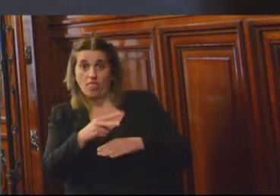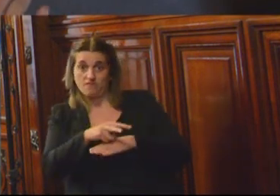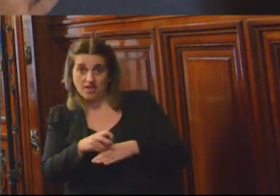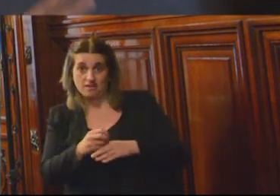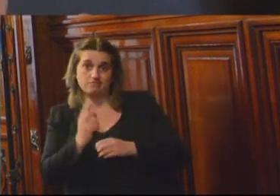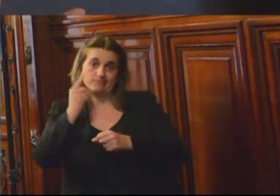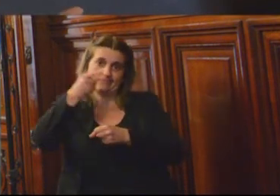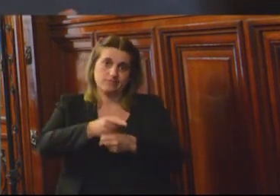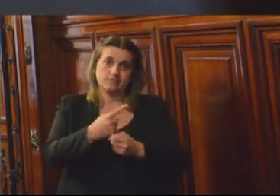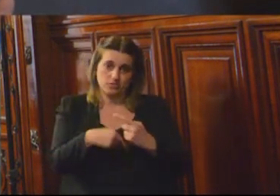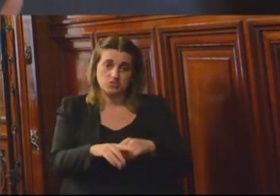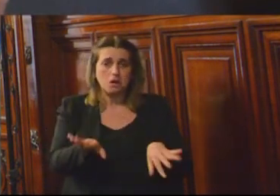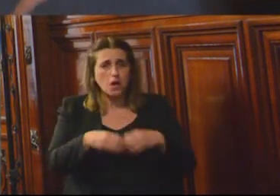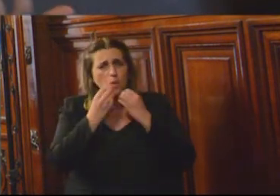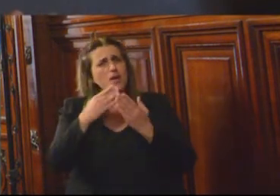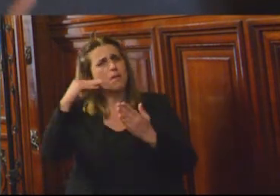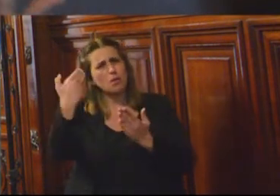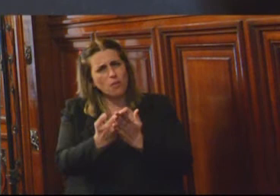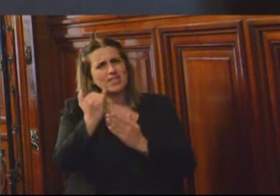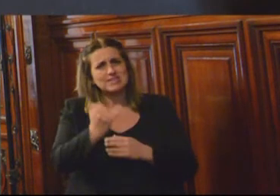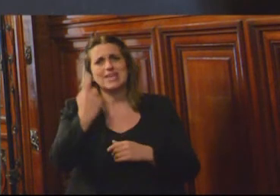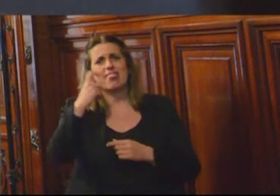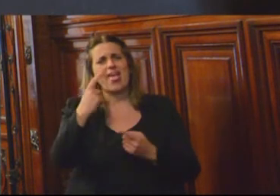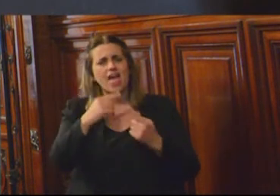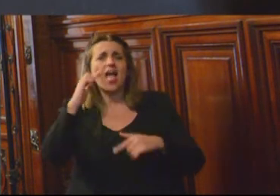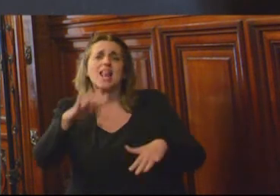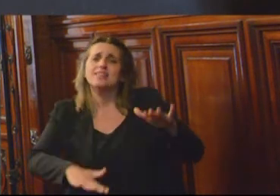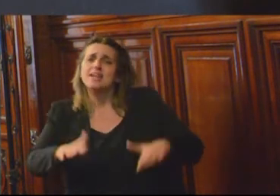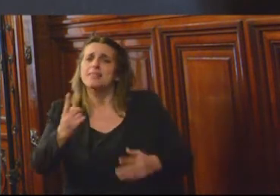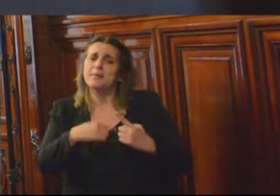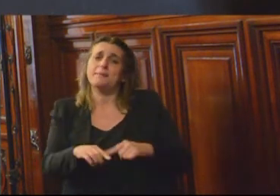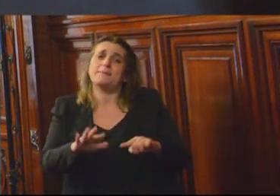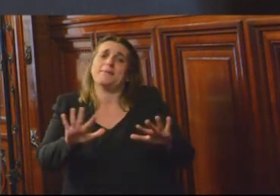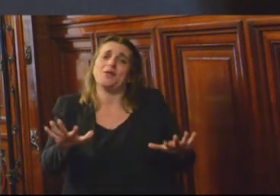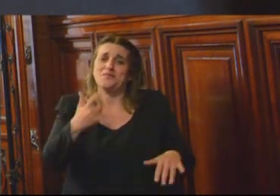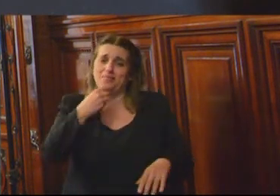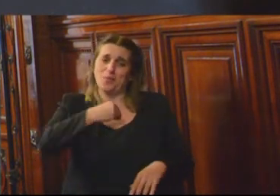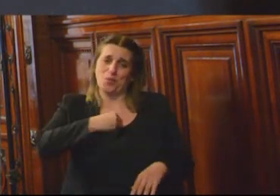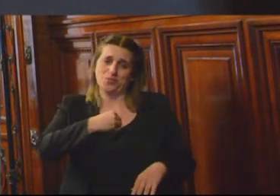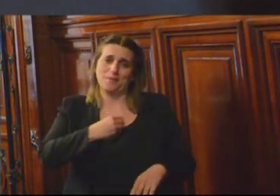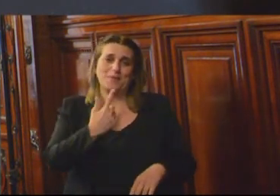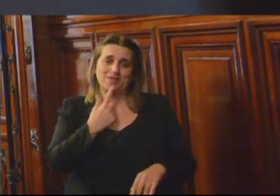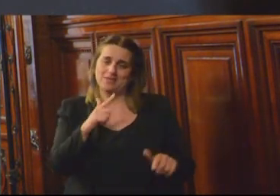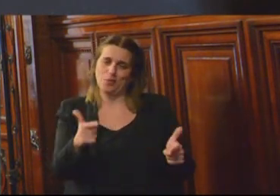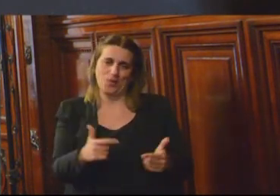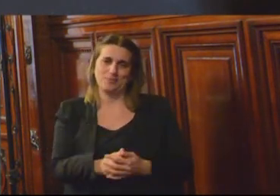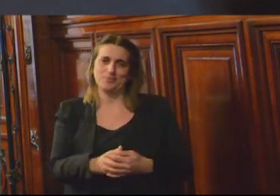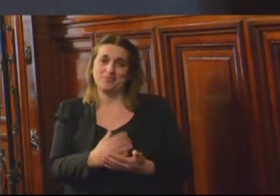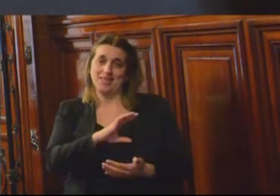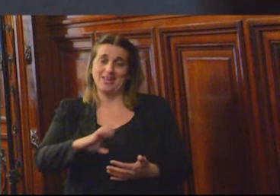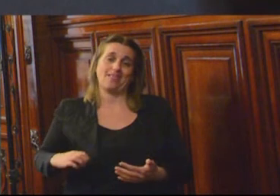Entonces, hay buenas propuestas, hay alternativas, pero no hay voluntad política del Estado colombiano de